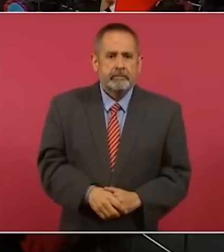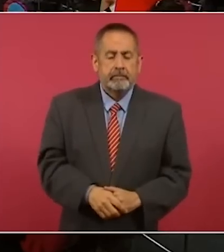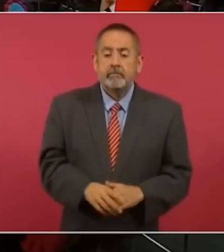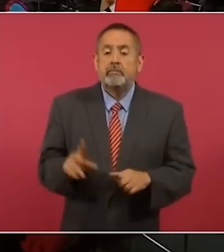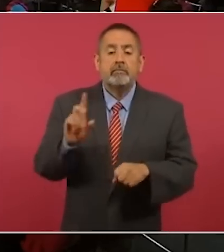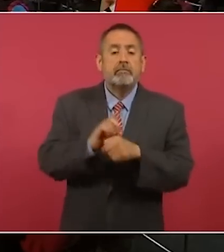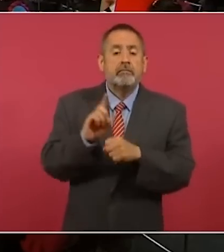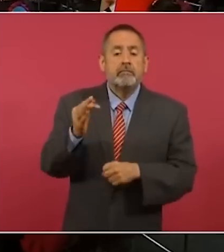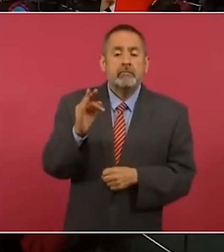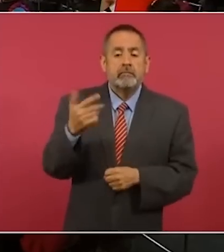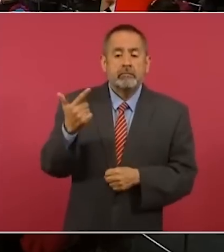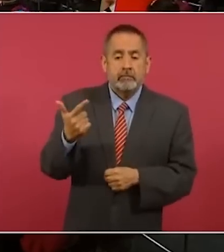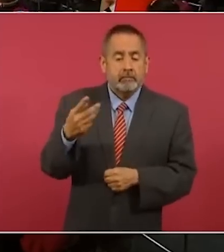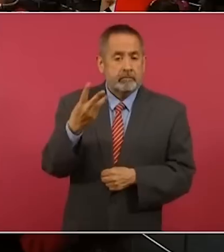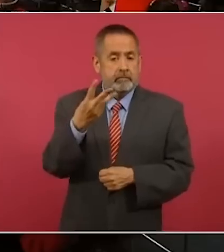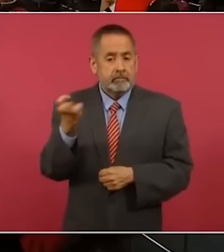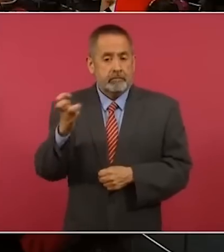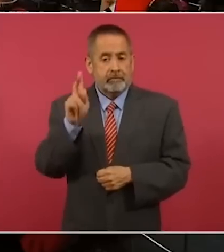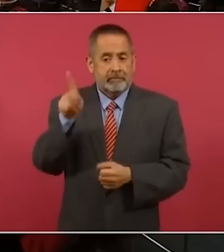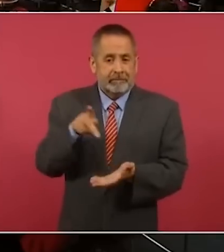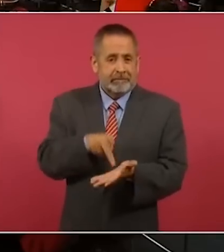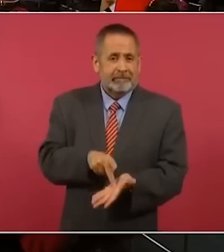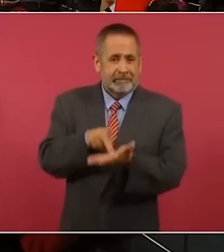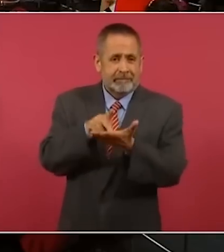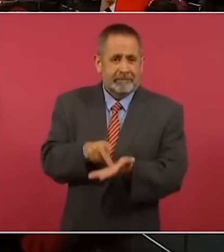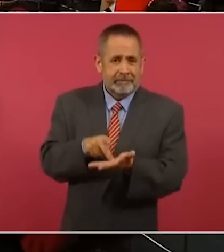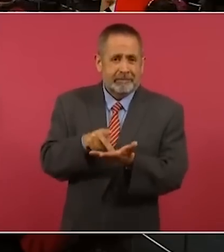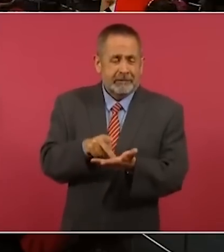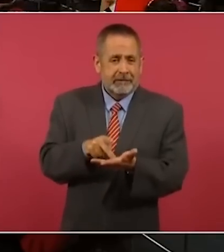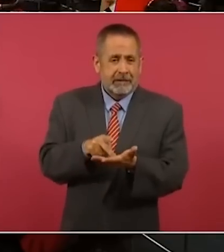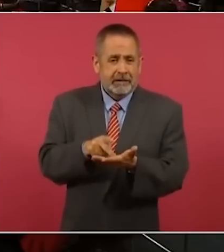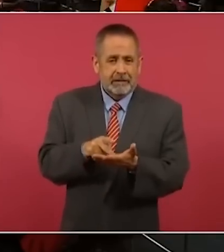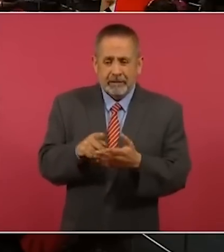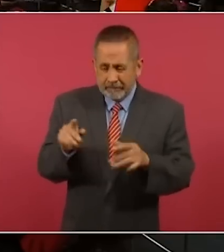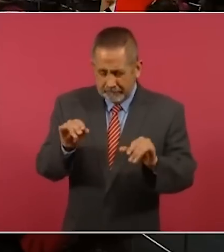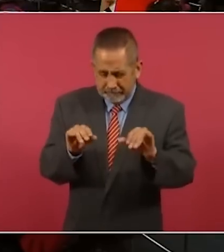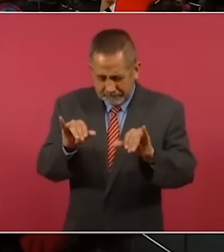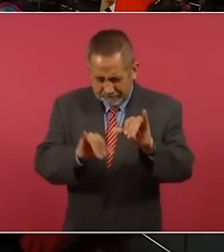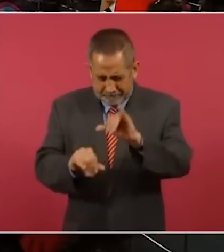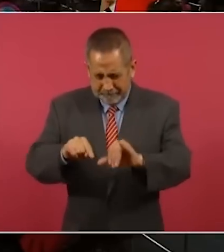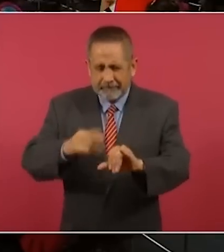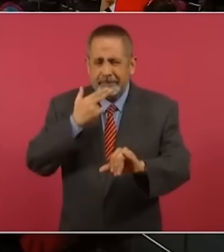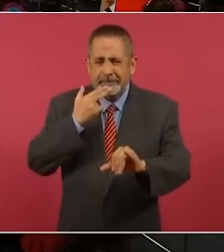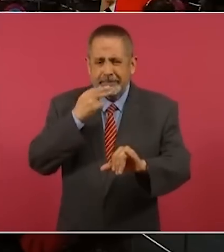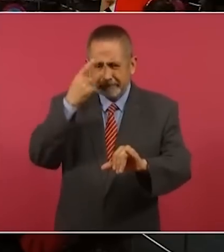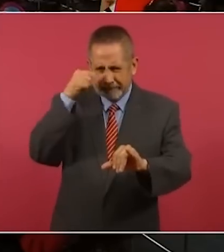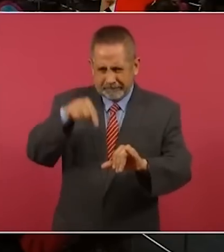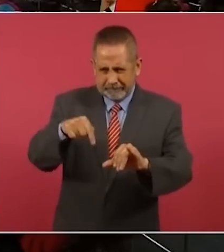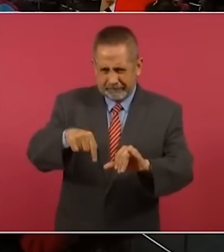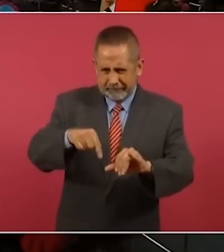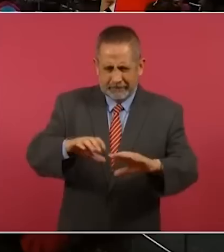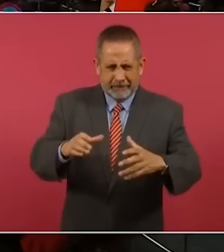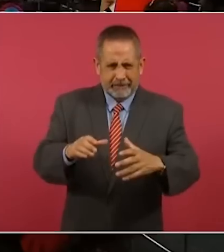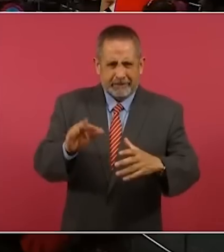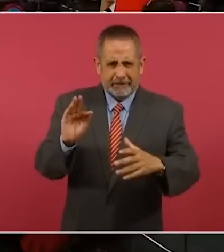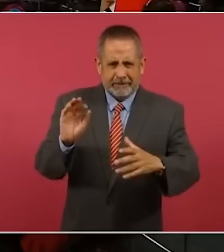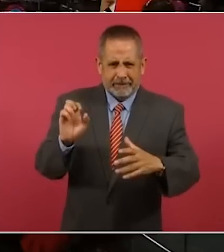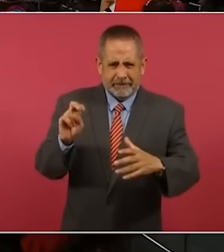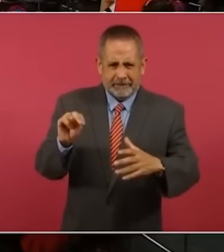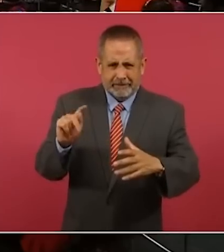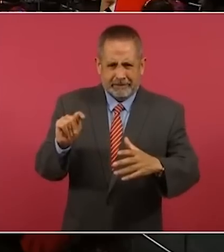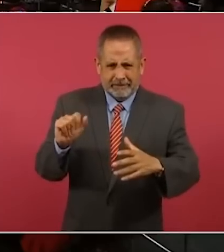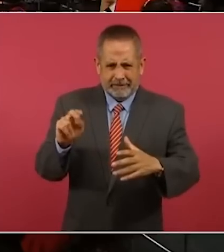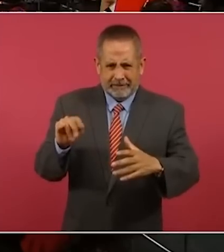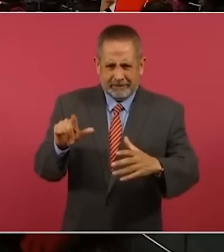febrero, 300 kilogramos de precursores o todo lo que es relacionado con el fentanilo.